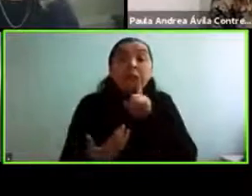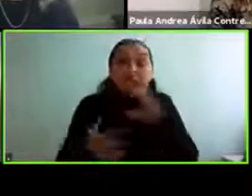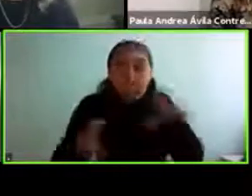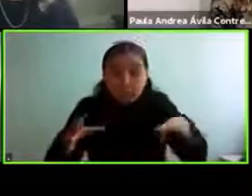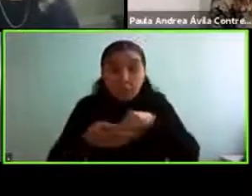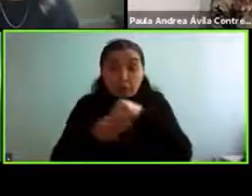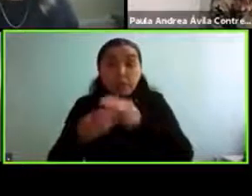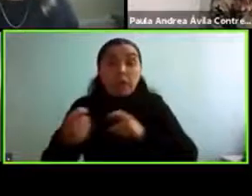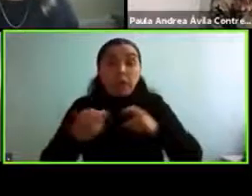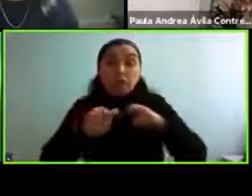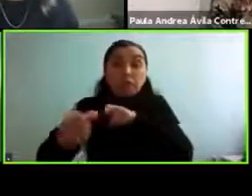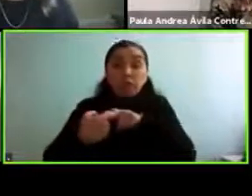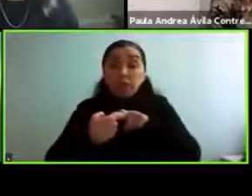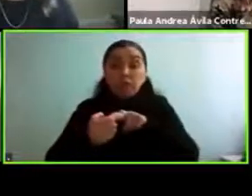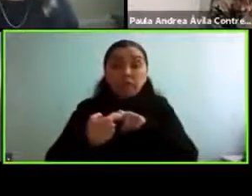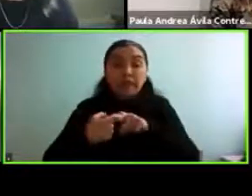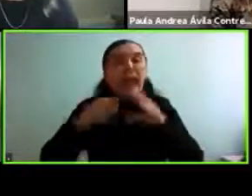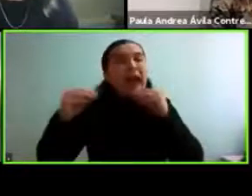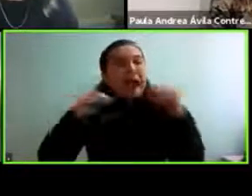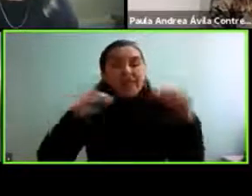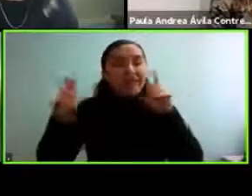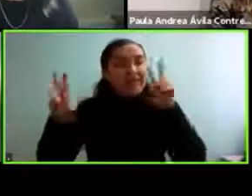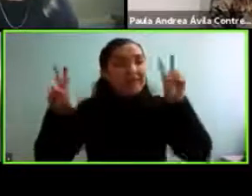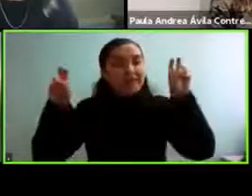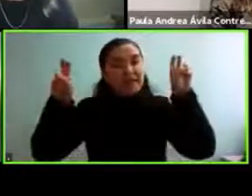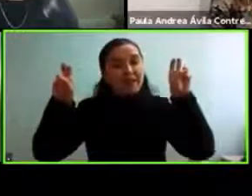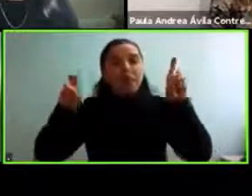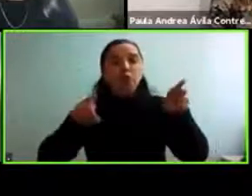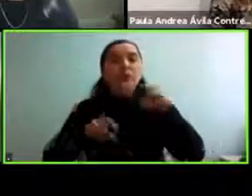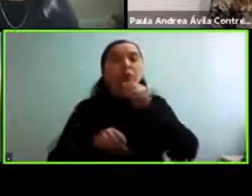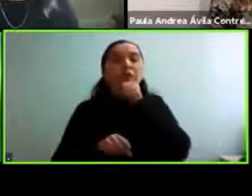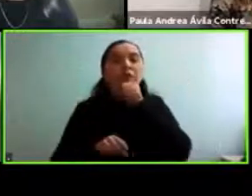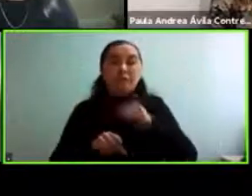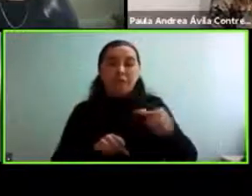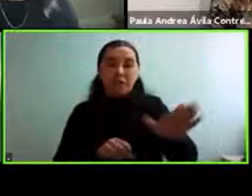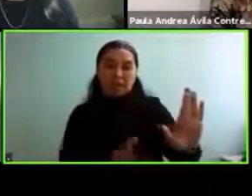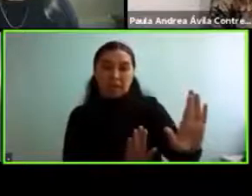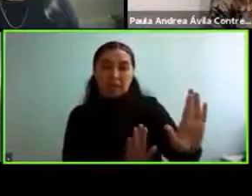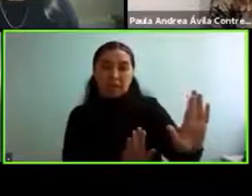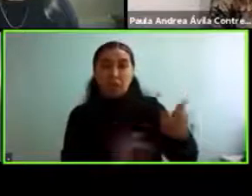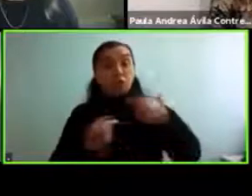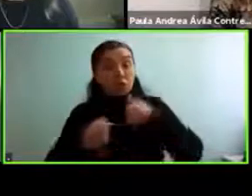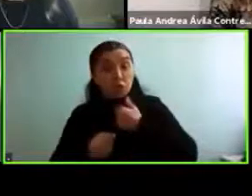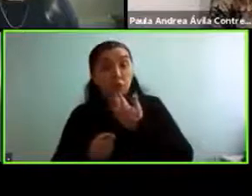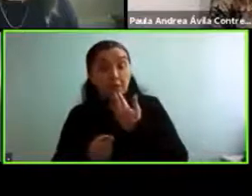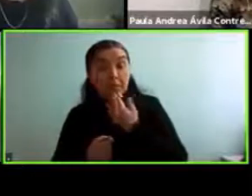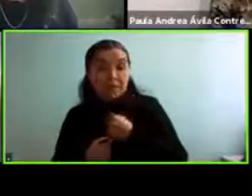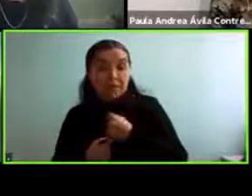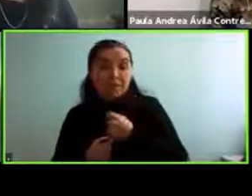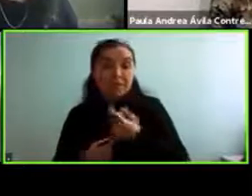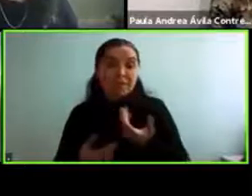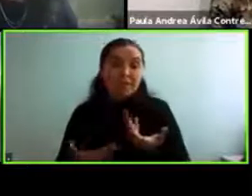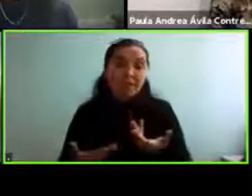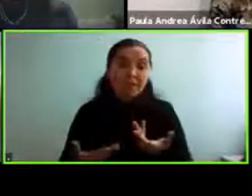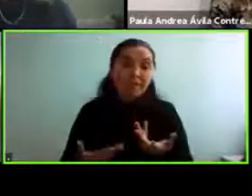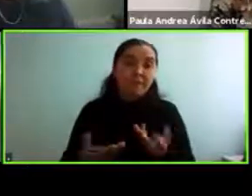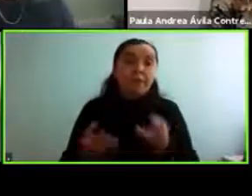discusiones hablar de estos temas no solamente de personas mayores entonces espero que